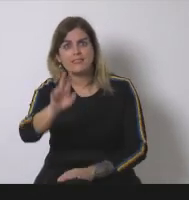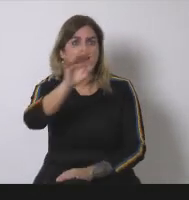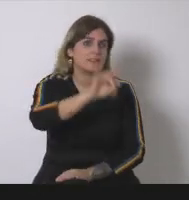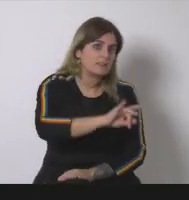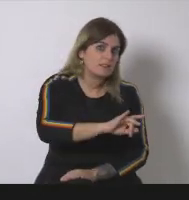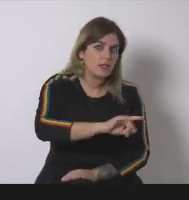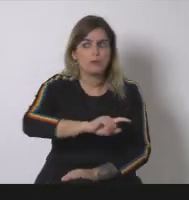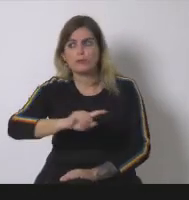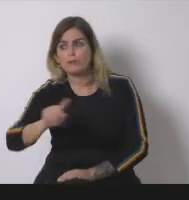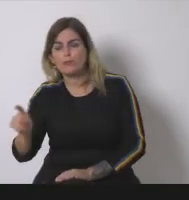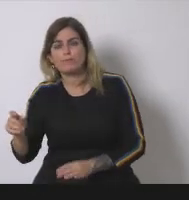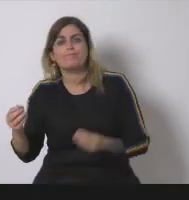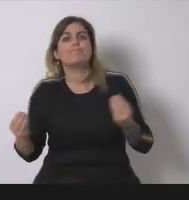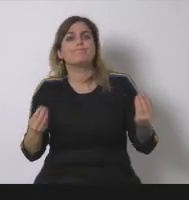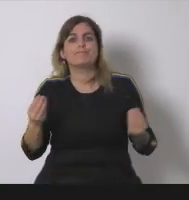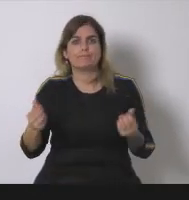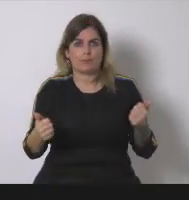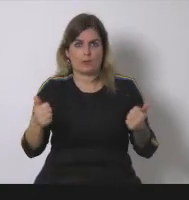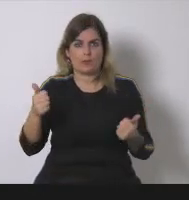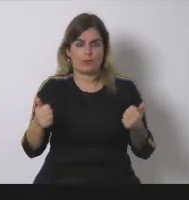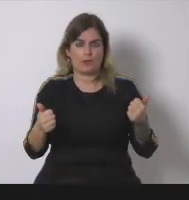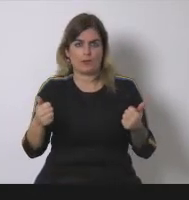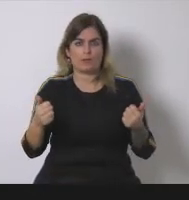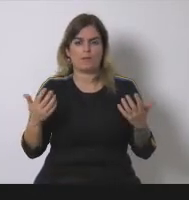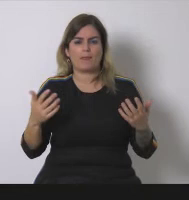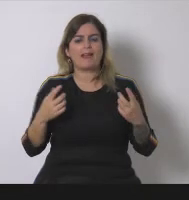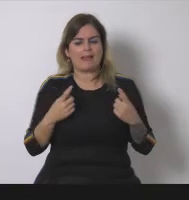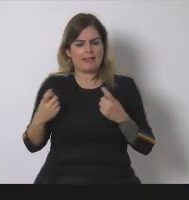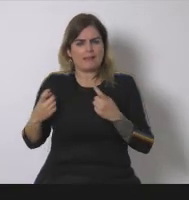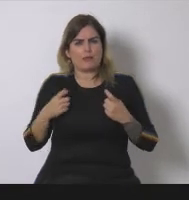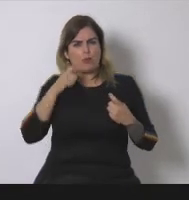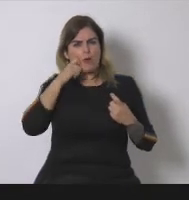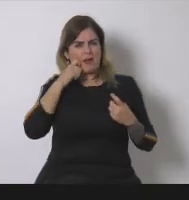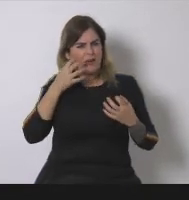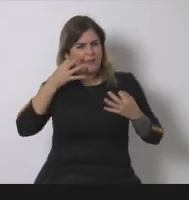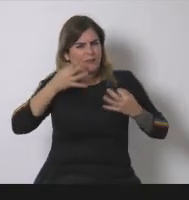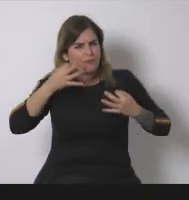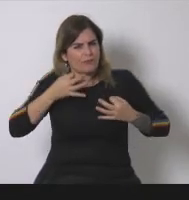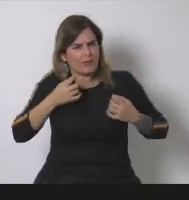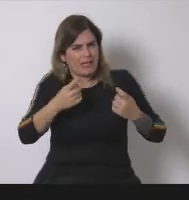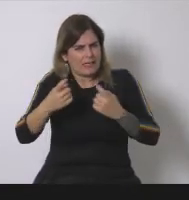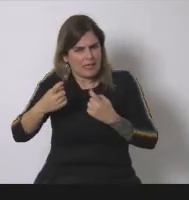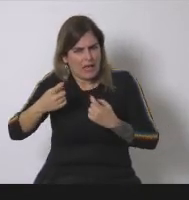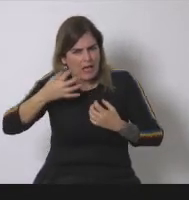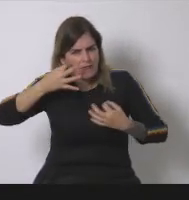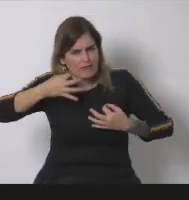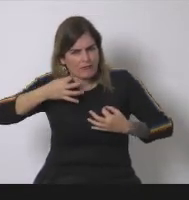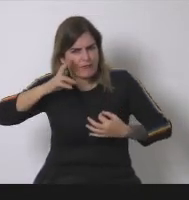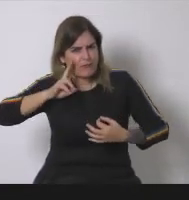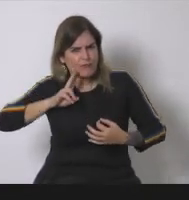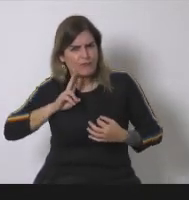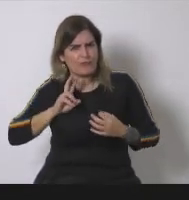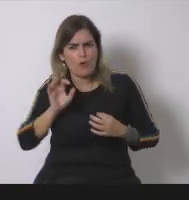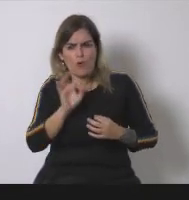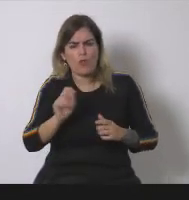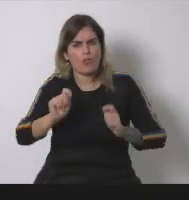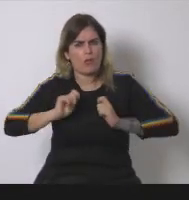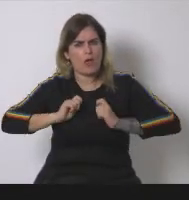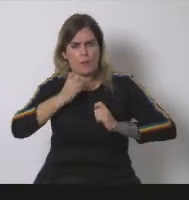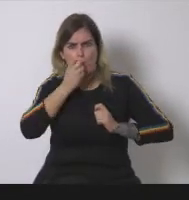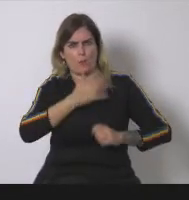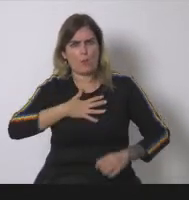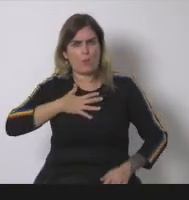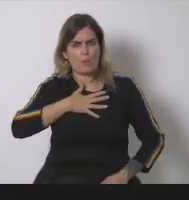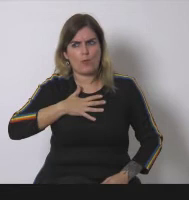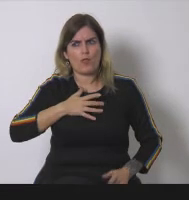deberíamos plantearnos si las necesidades humanas actuales son reales si nos aportan bienestar si lo aporta a todas a qué